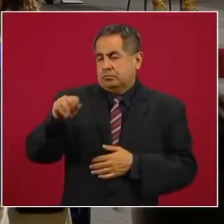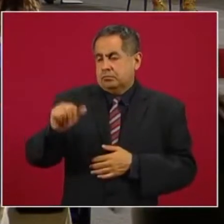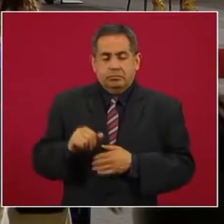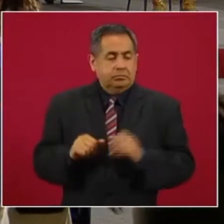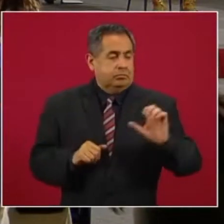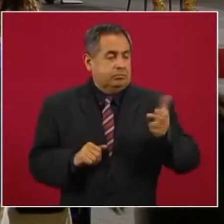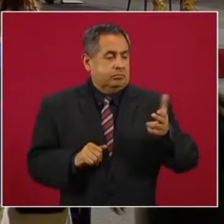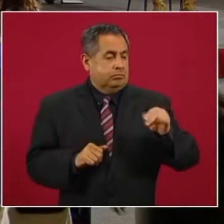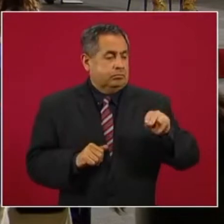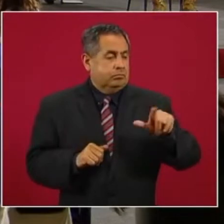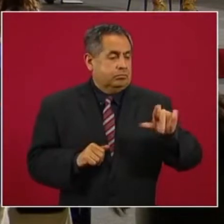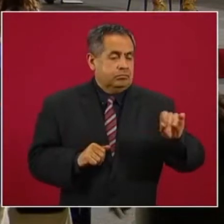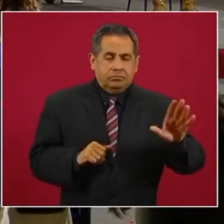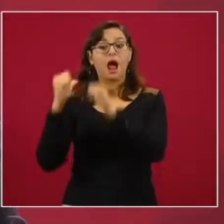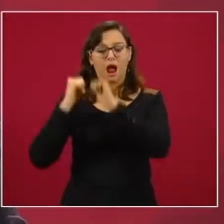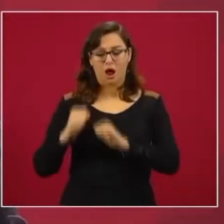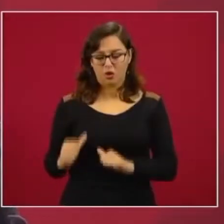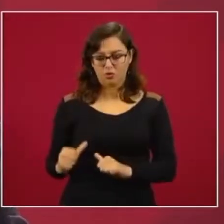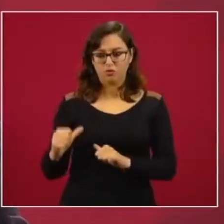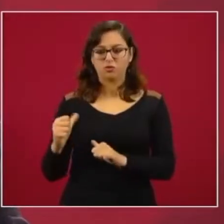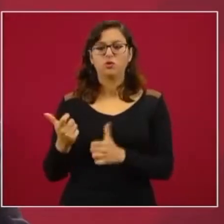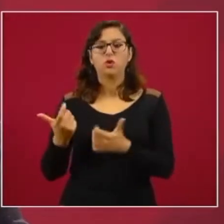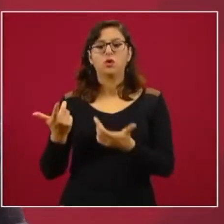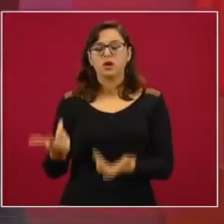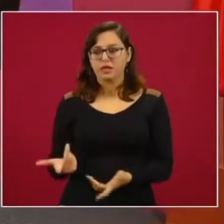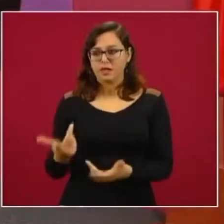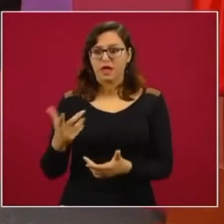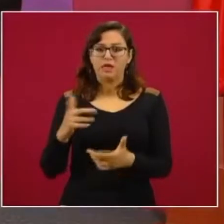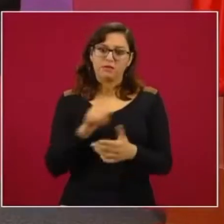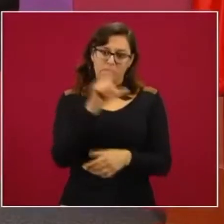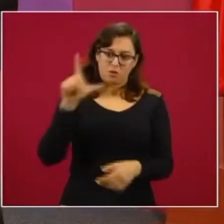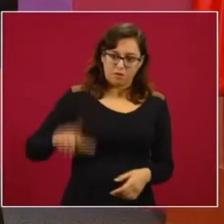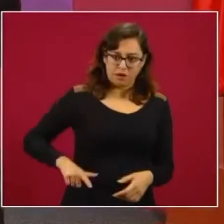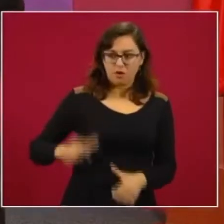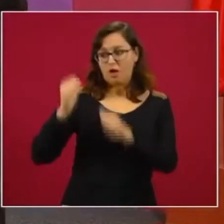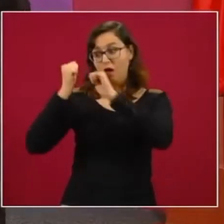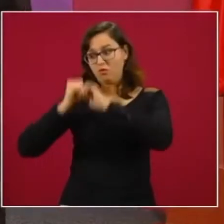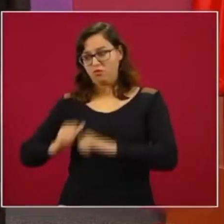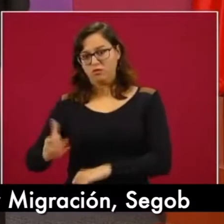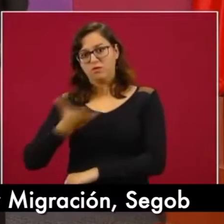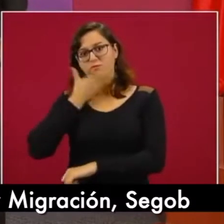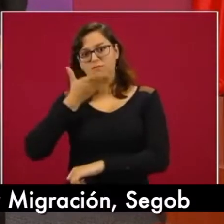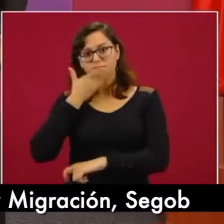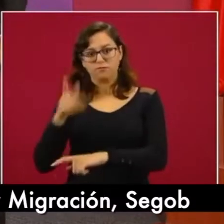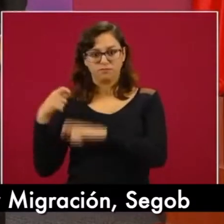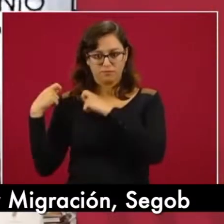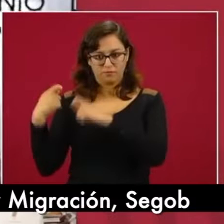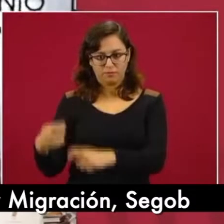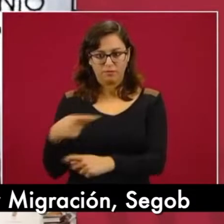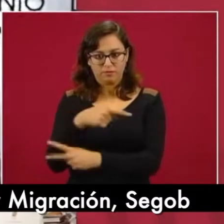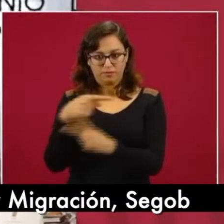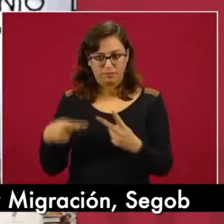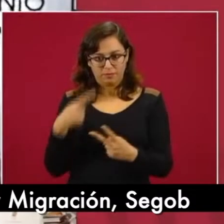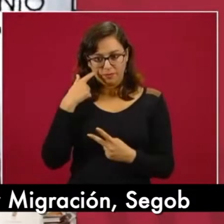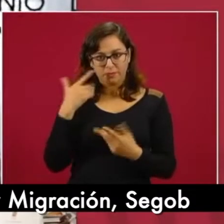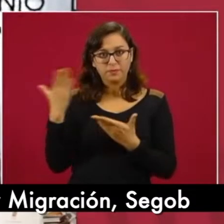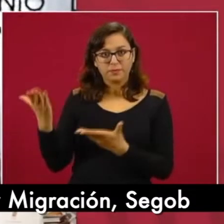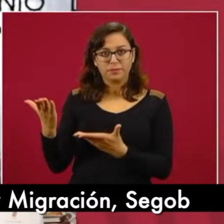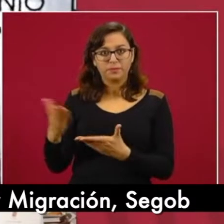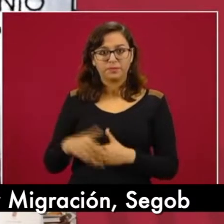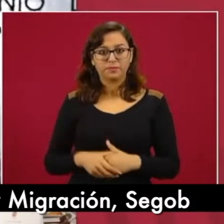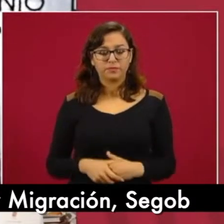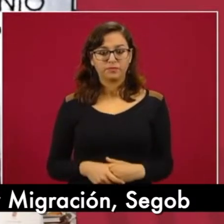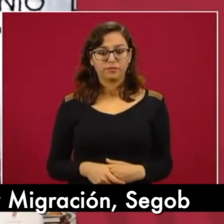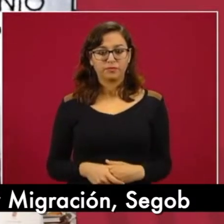municipios firmaron un pacto de no agresión en junio de 2019. En donde buscábamos sentar